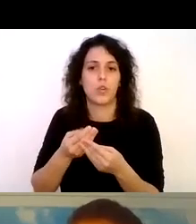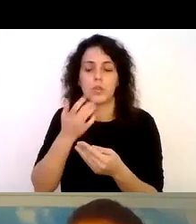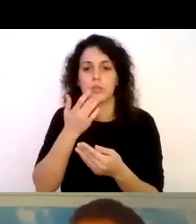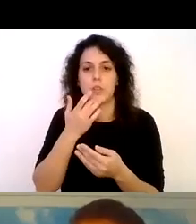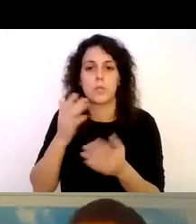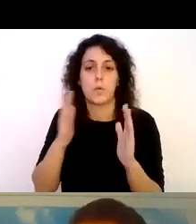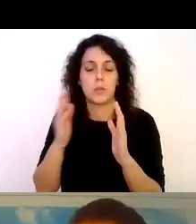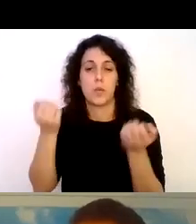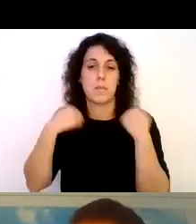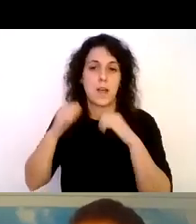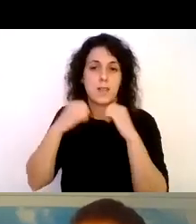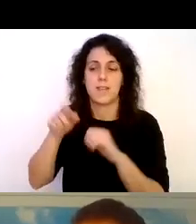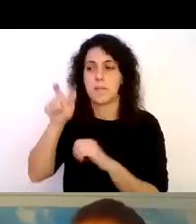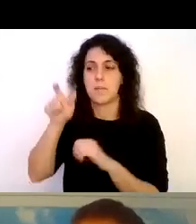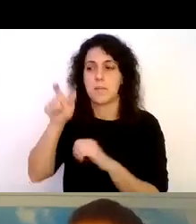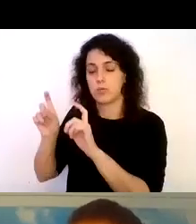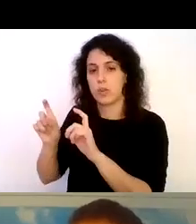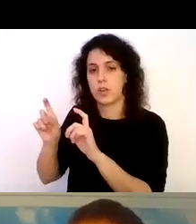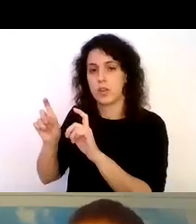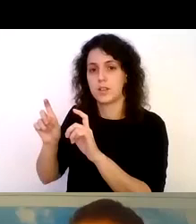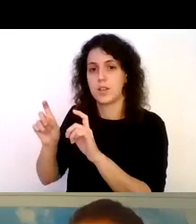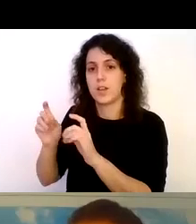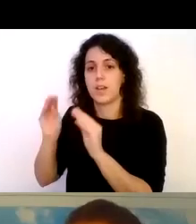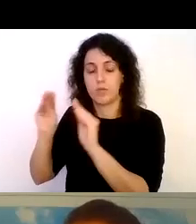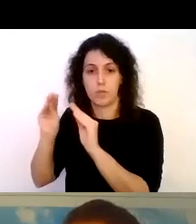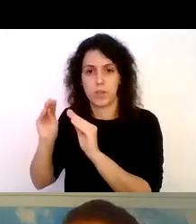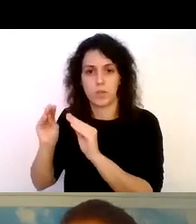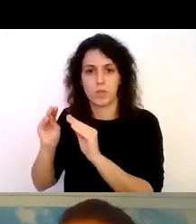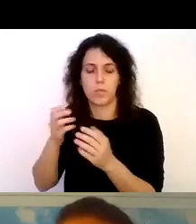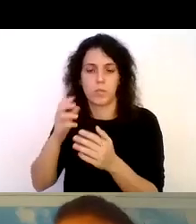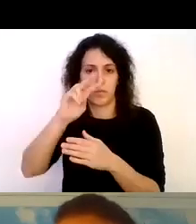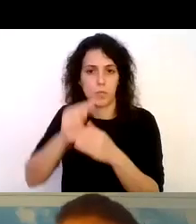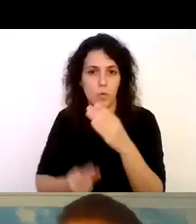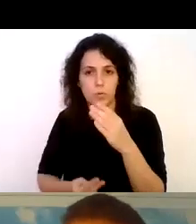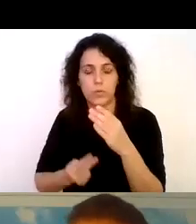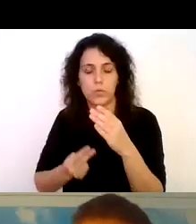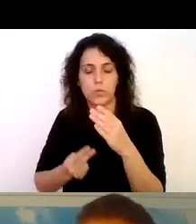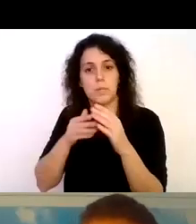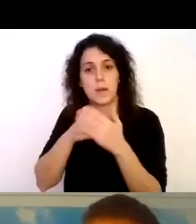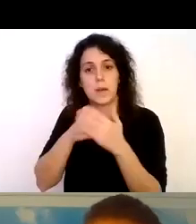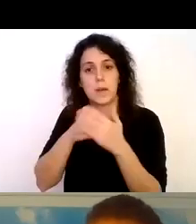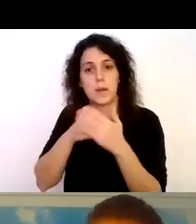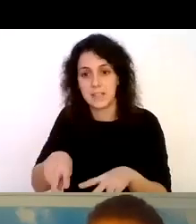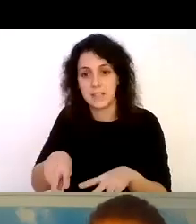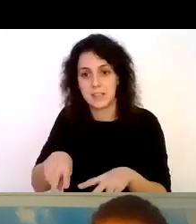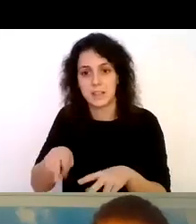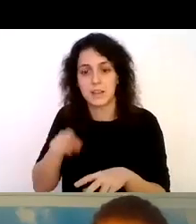para los instructores en formación una jornada de buceo sin barreras que es como nace la ONG